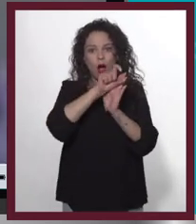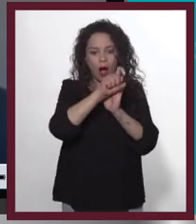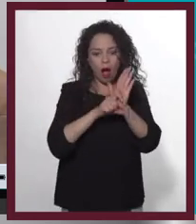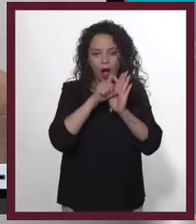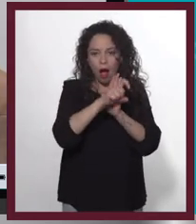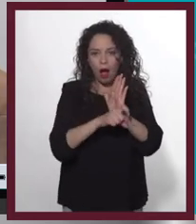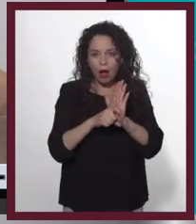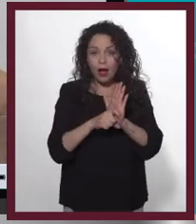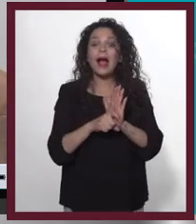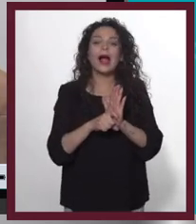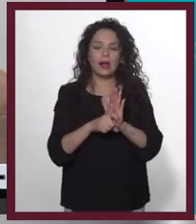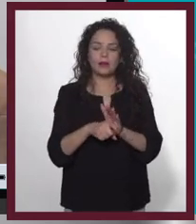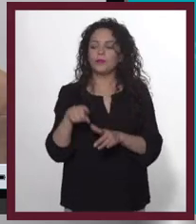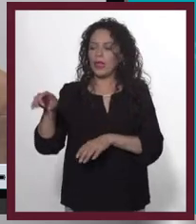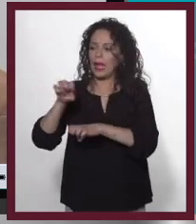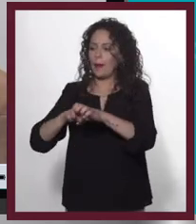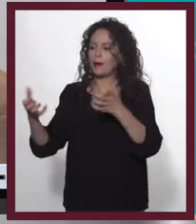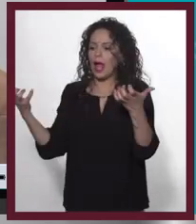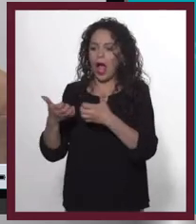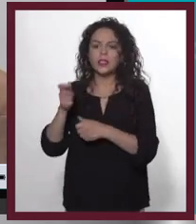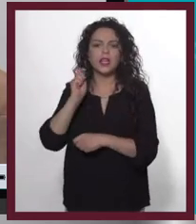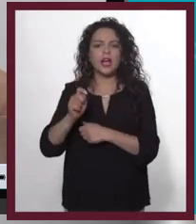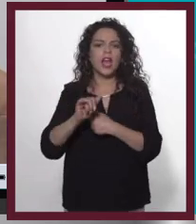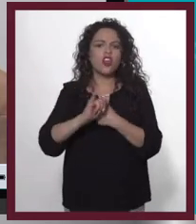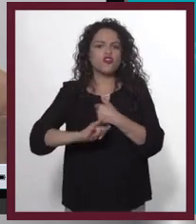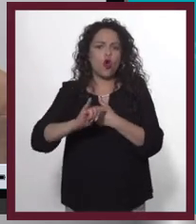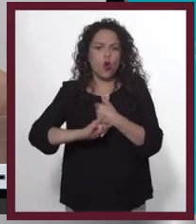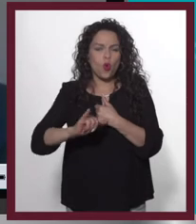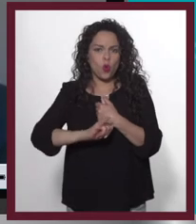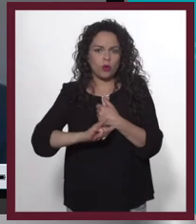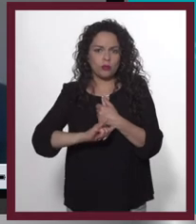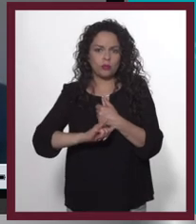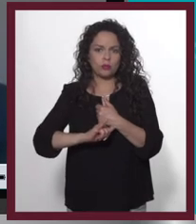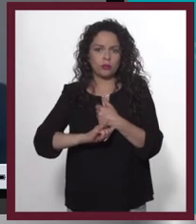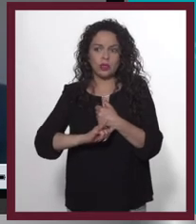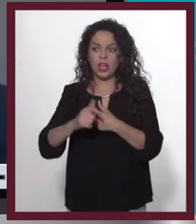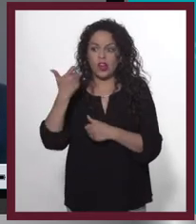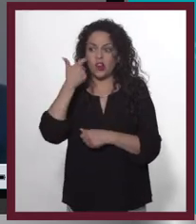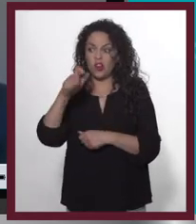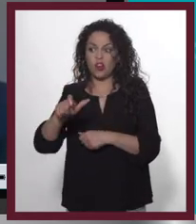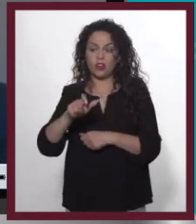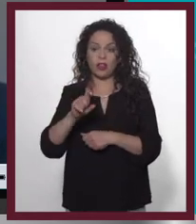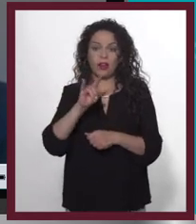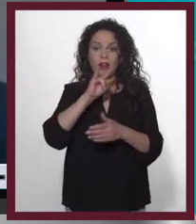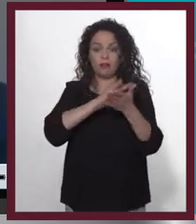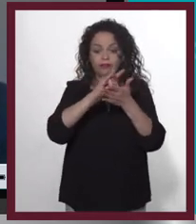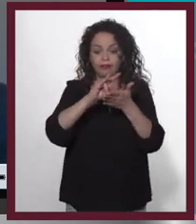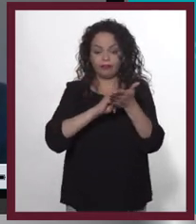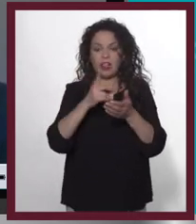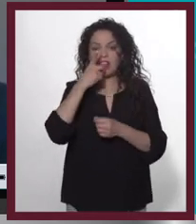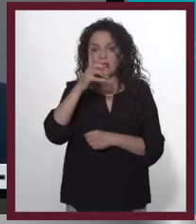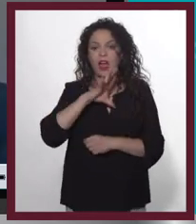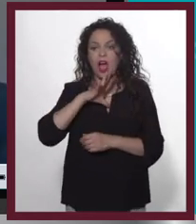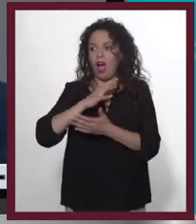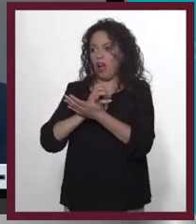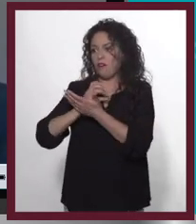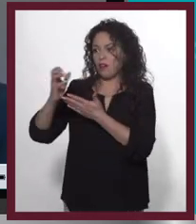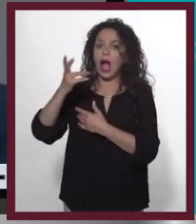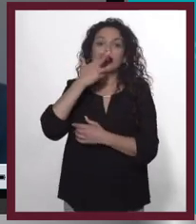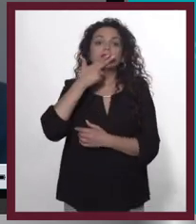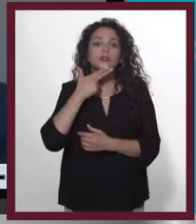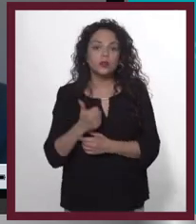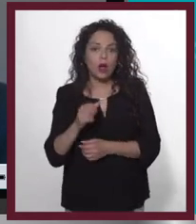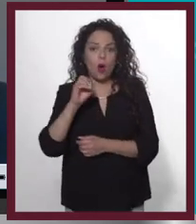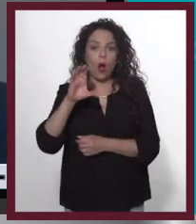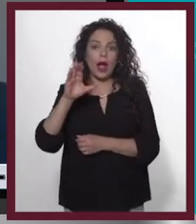ahora te dicen si la empresa que hace el yogur quiere hacer un yogur que no tenga esos sellos de advertencia, que diga que tiene exceso de azúcar, de